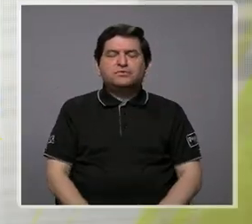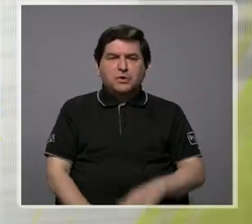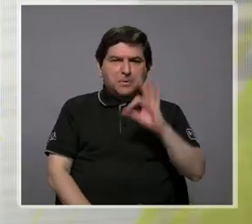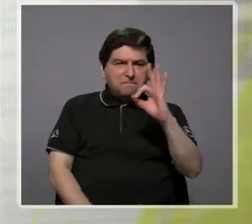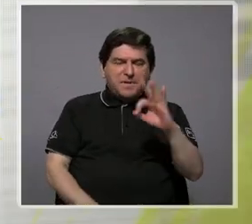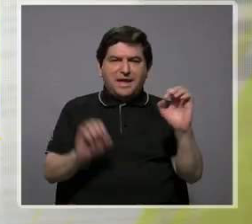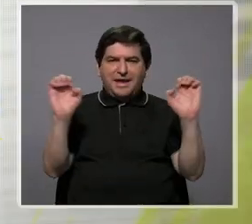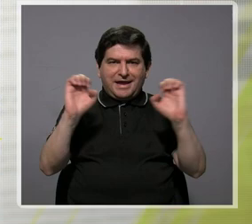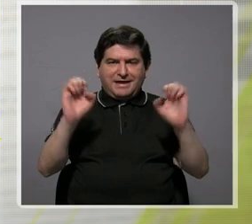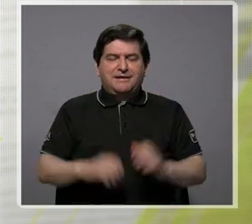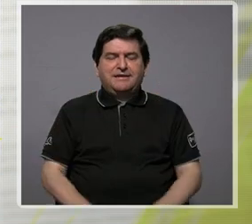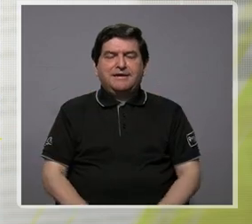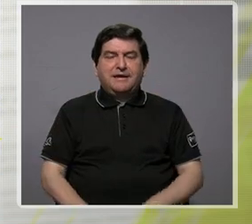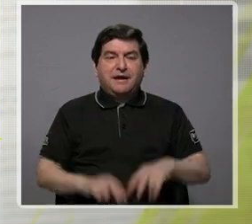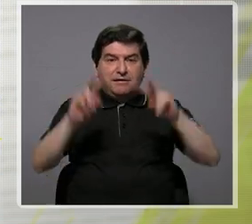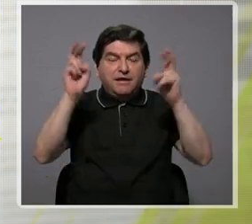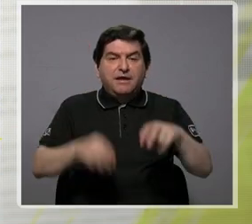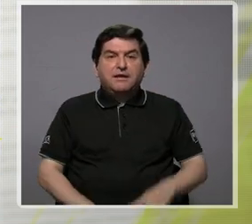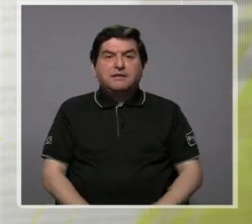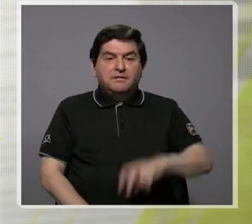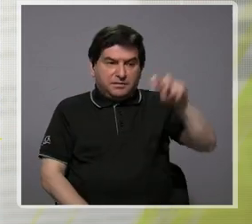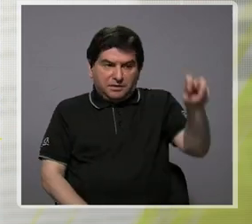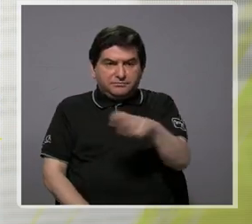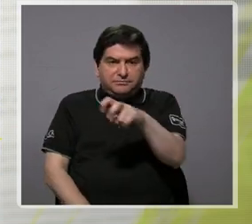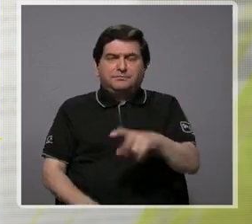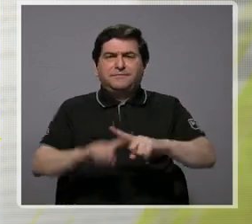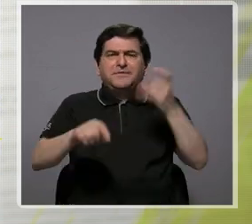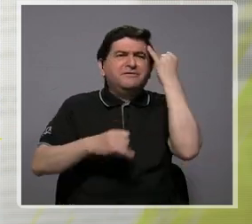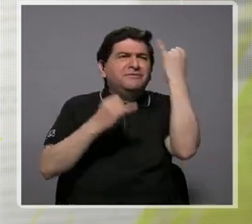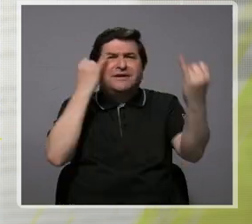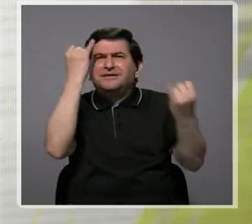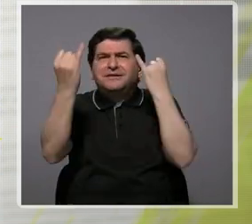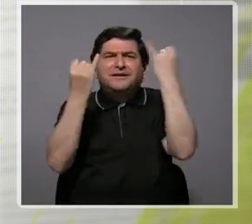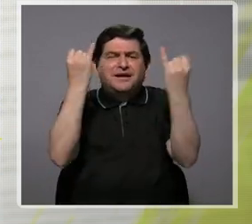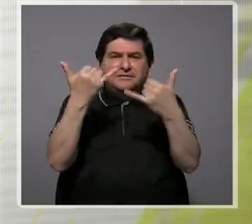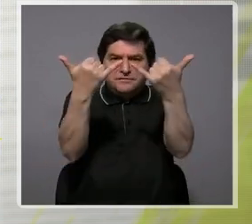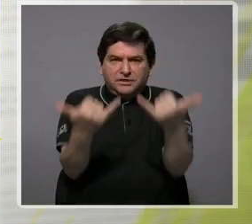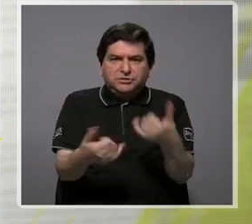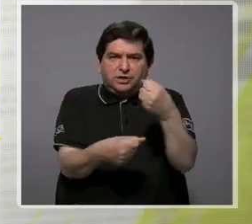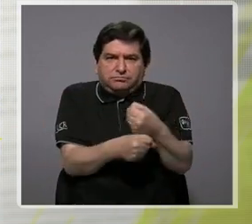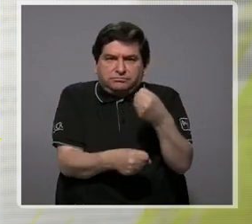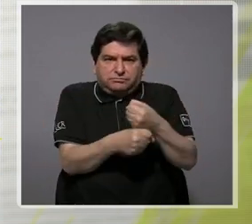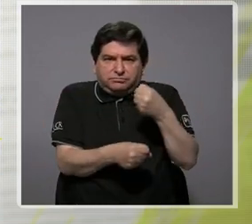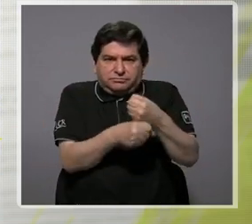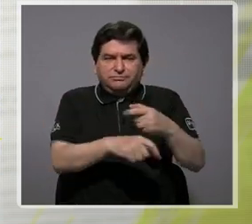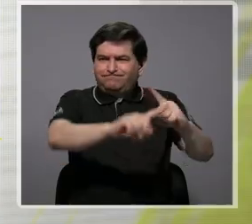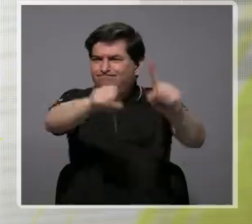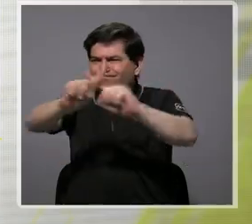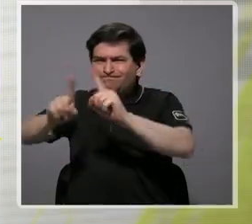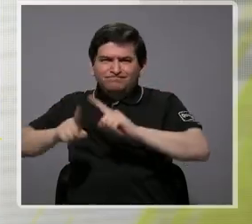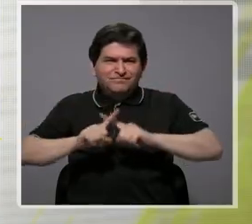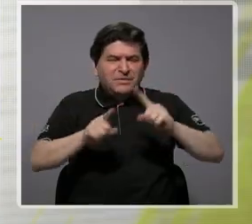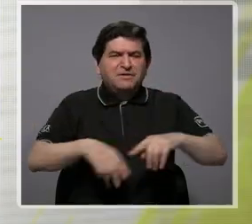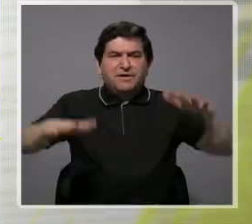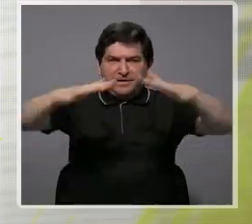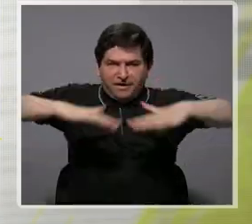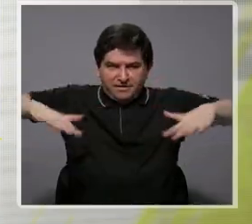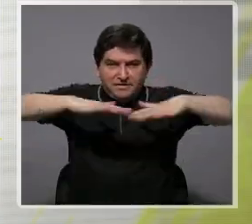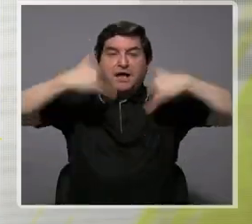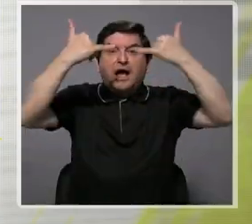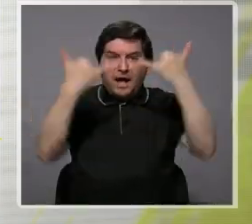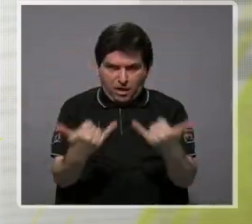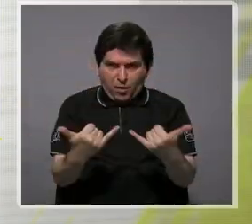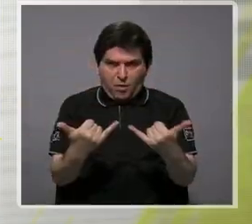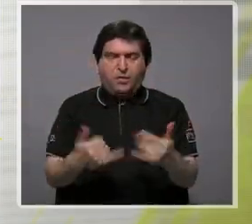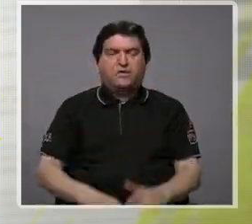también en el tema del transporte. Entonces son varias, varias iniciativas que se han venido trabajando desde diferentes instancias y que ahora